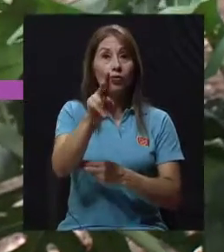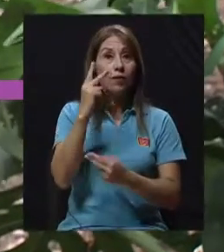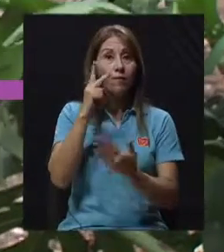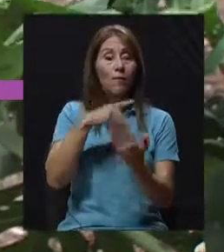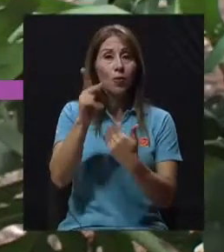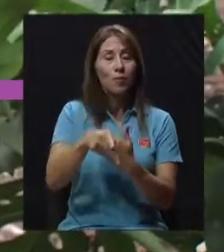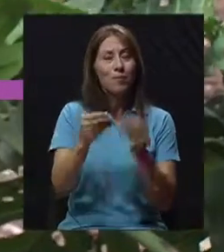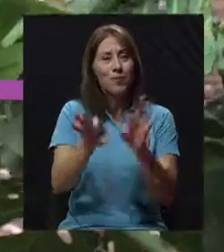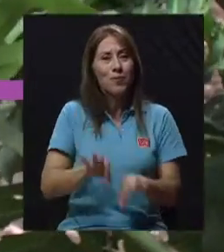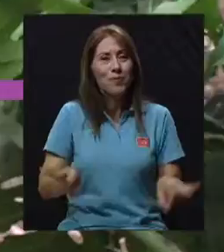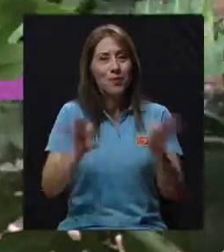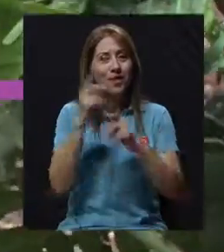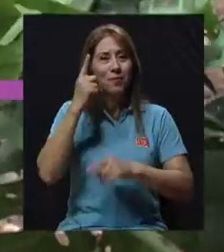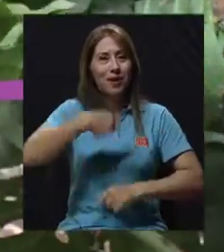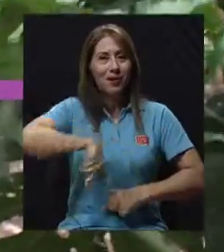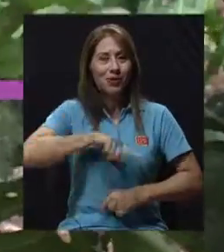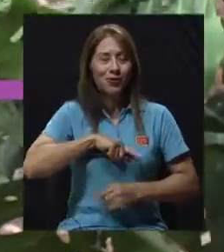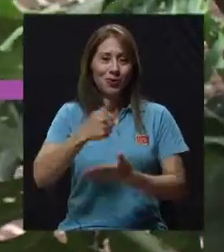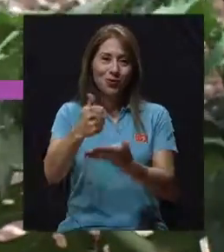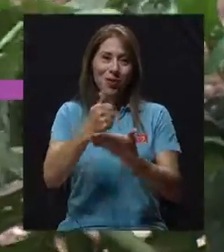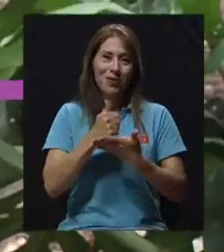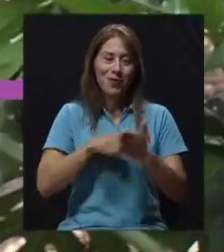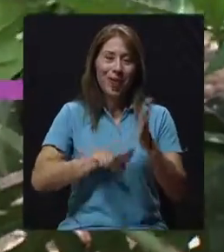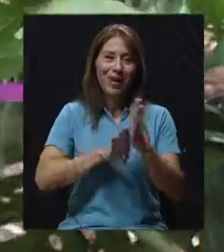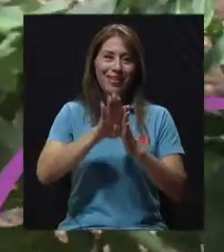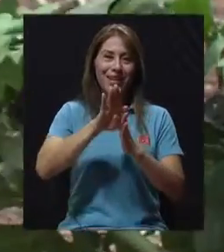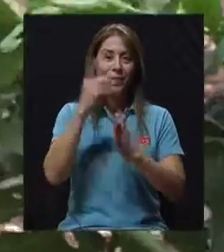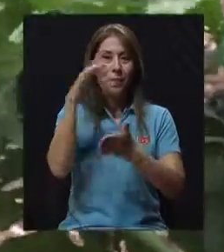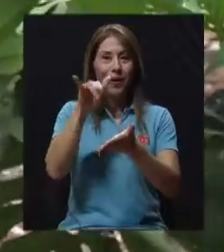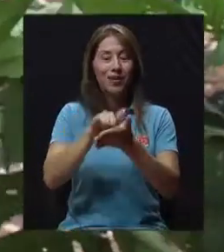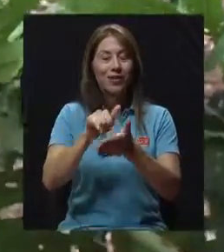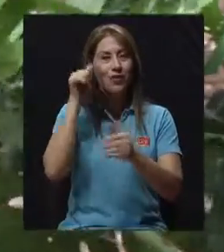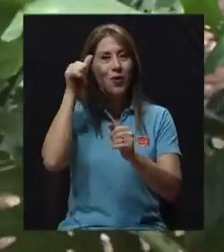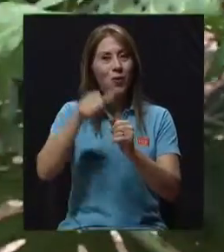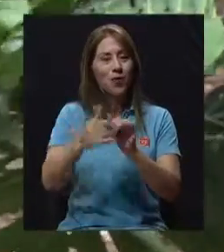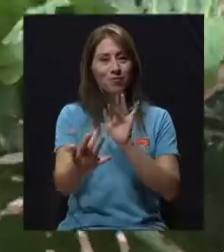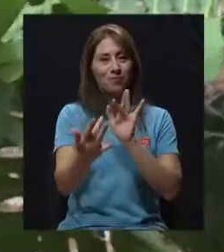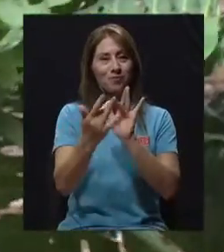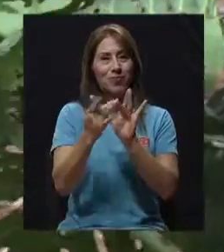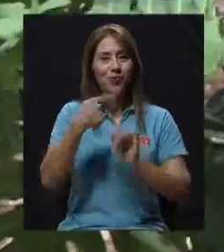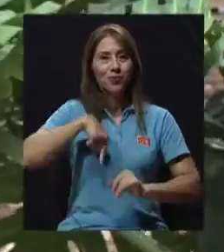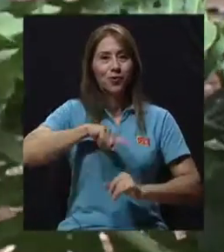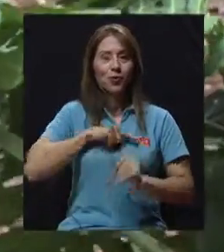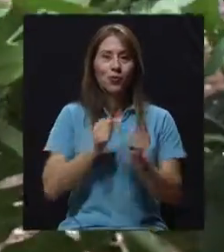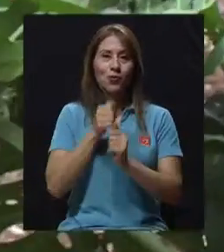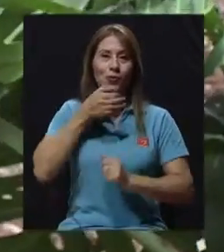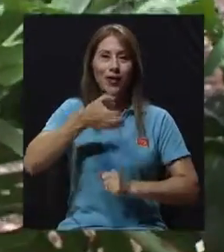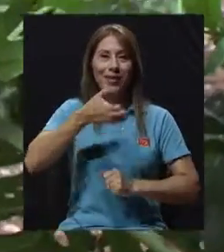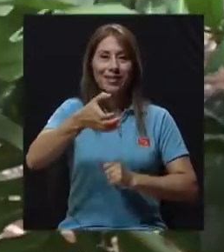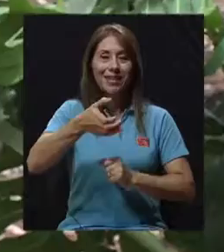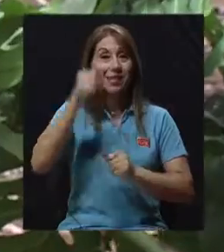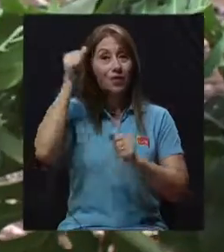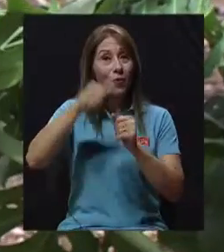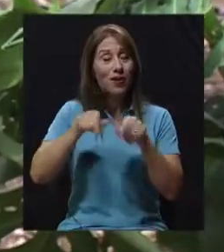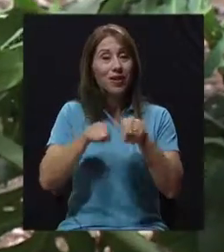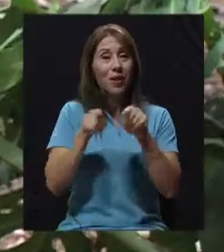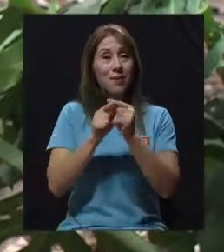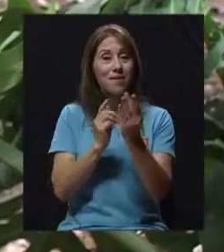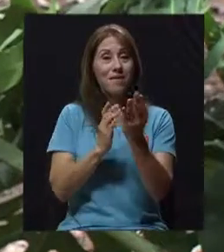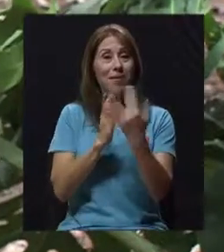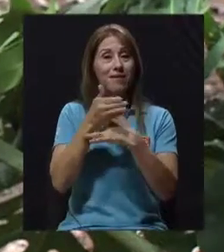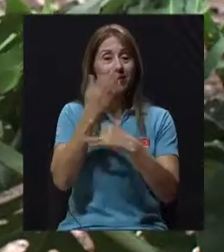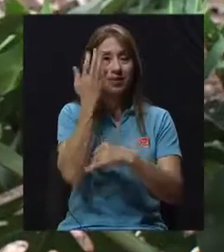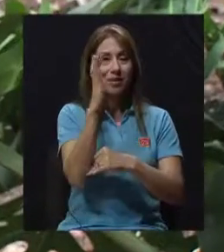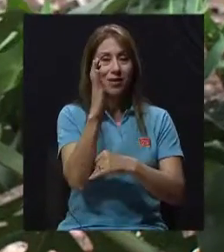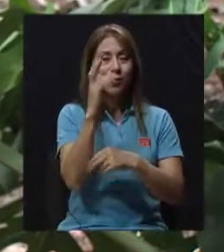sintonía es muy importante para nosotros y nosotras, nos ayuda a crecer, por eso recuerde hacernos llegar estas sugerencias, recuerde que también estamos en Facebook,